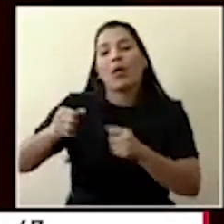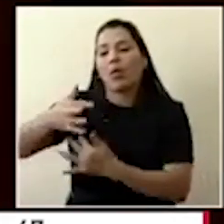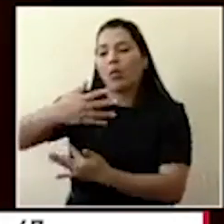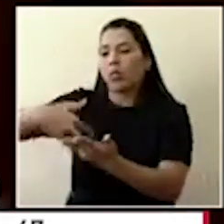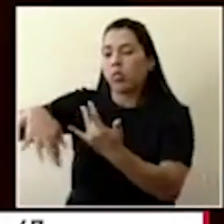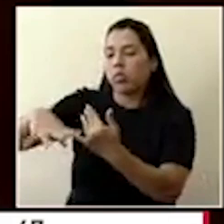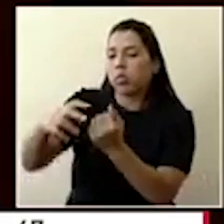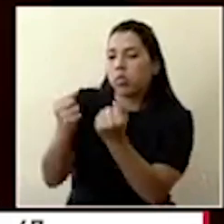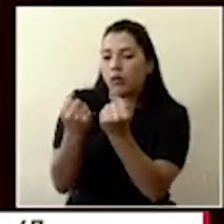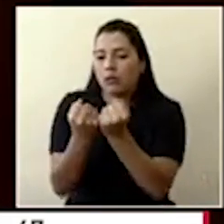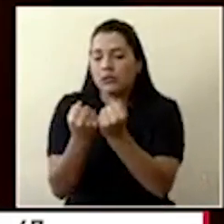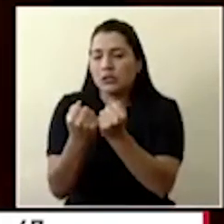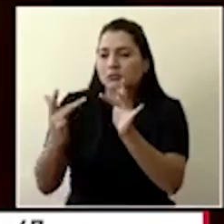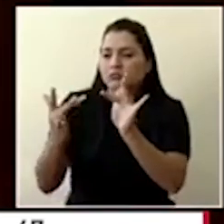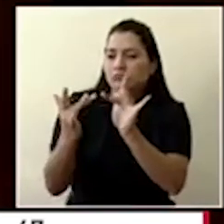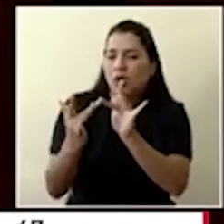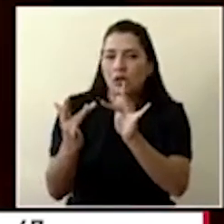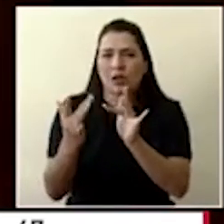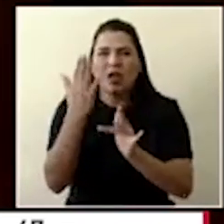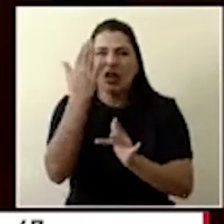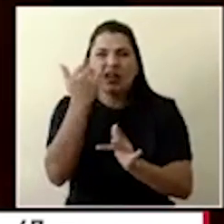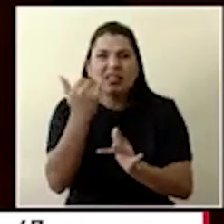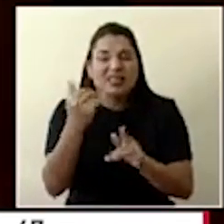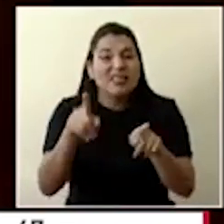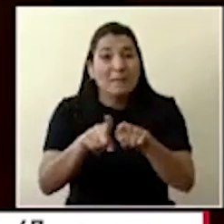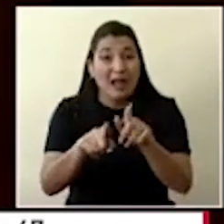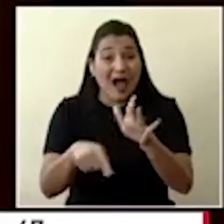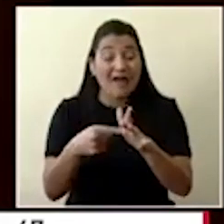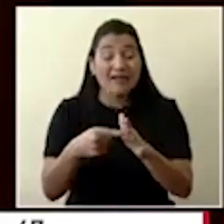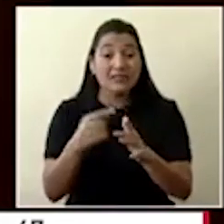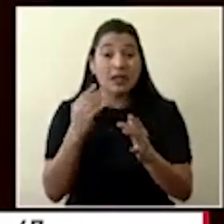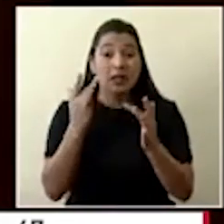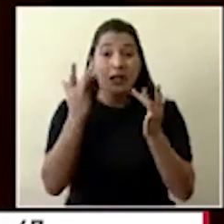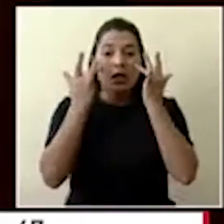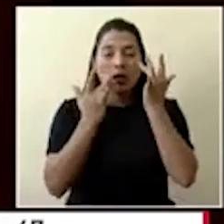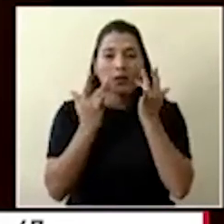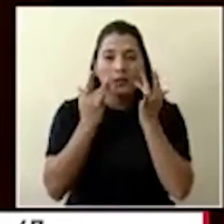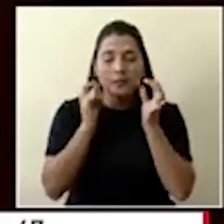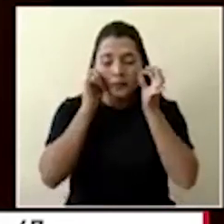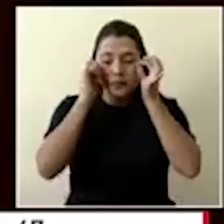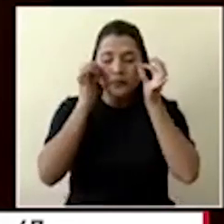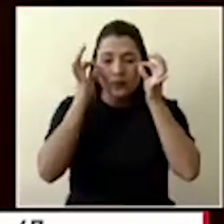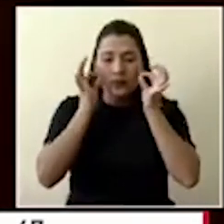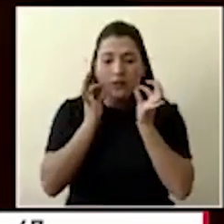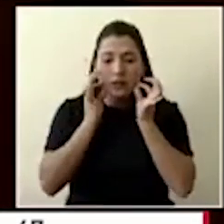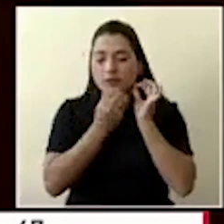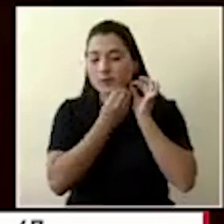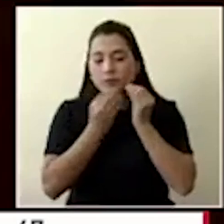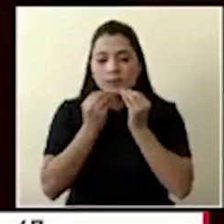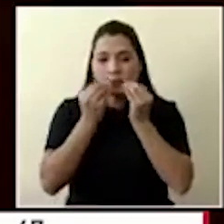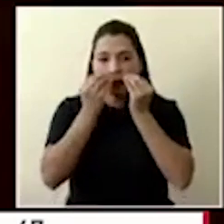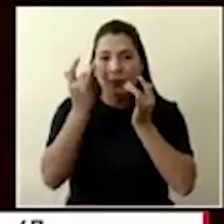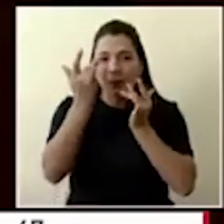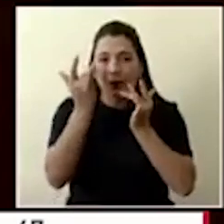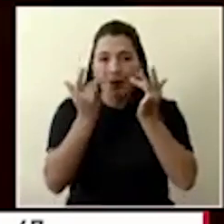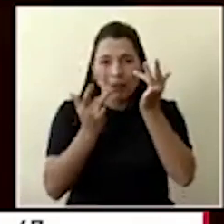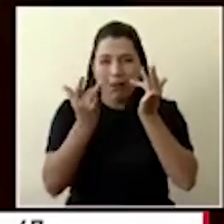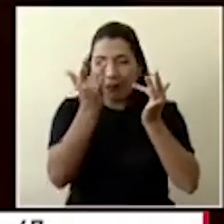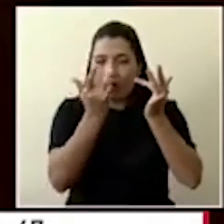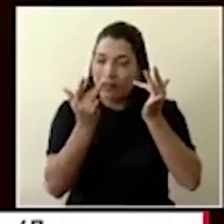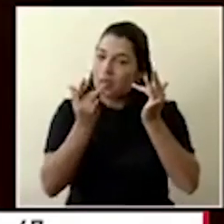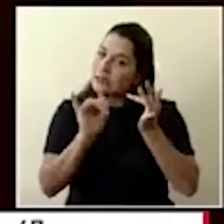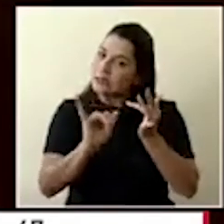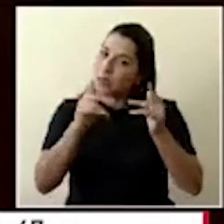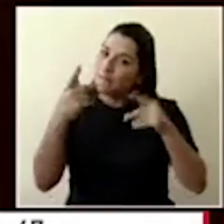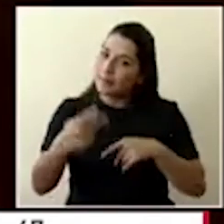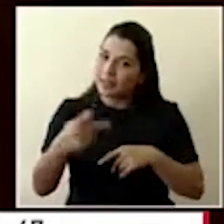empiezan a tocársela y acomodársela sin lavarse las manos y eso también se convierte en un asunto de rebote. Así que también con el asunto